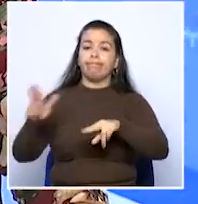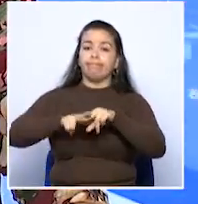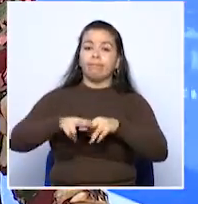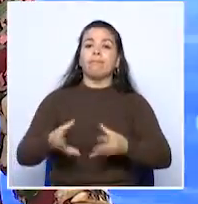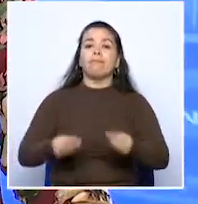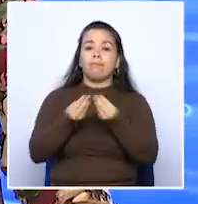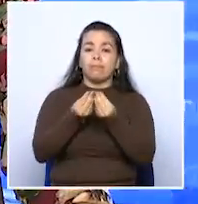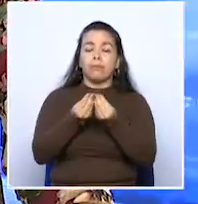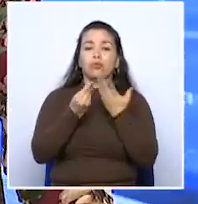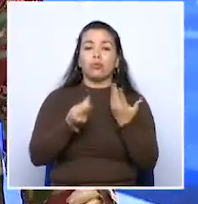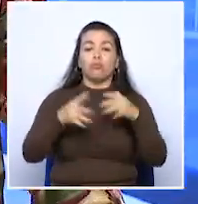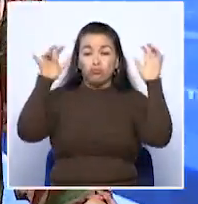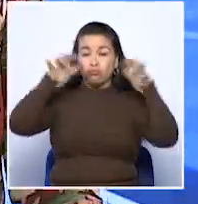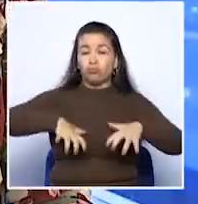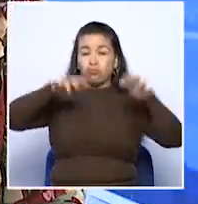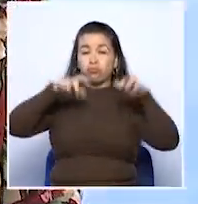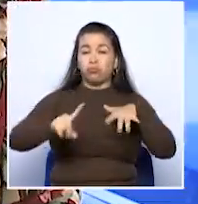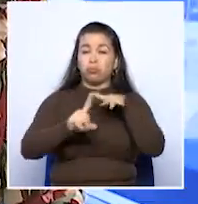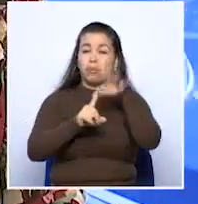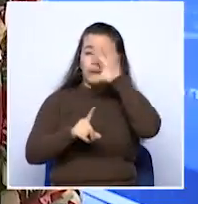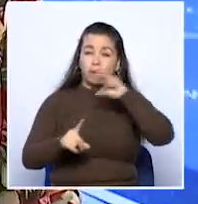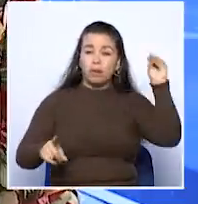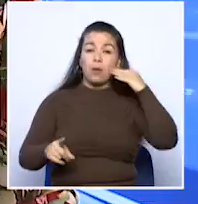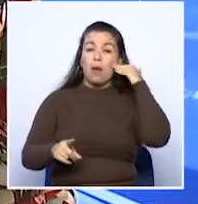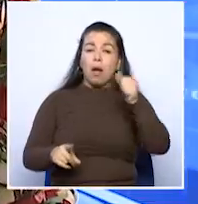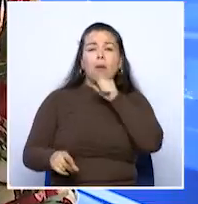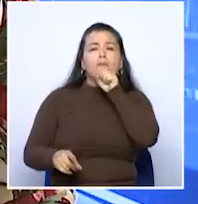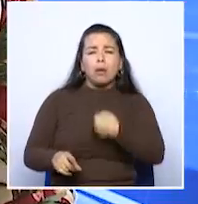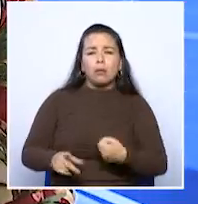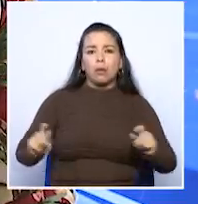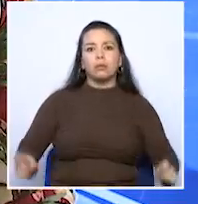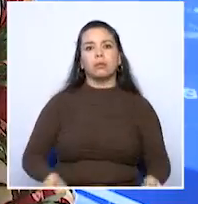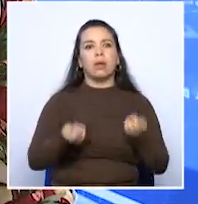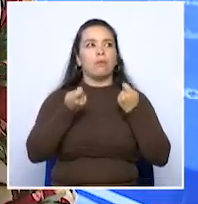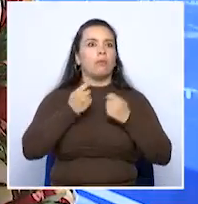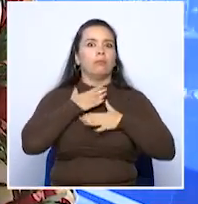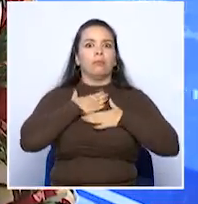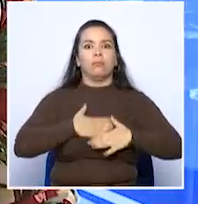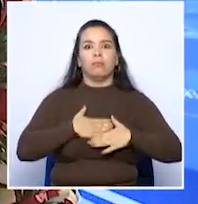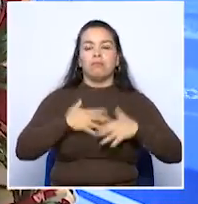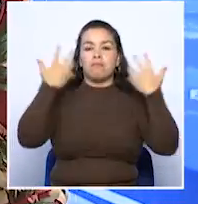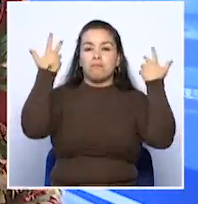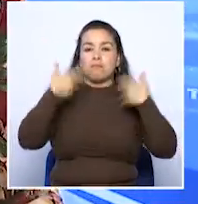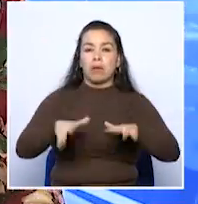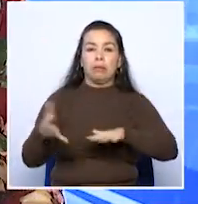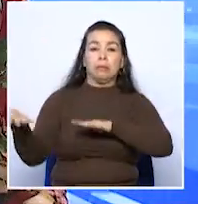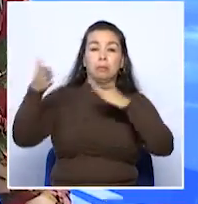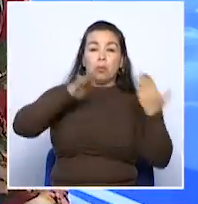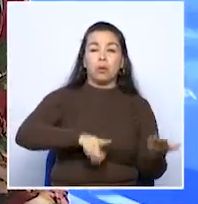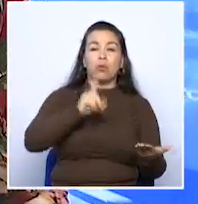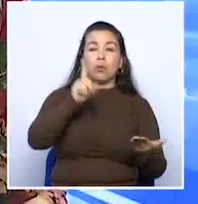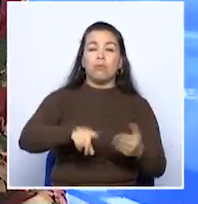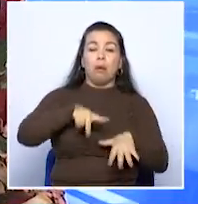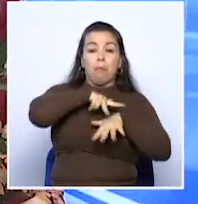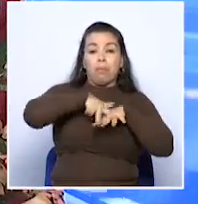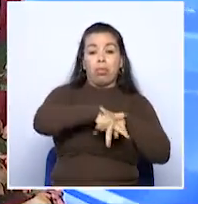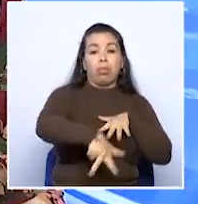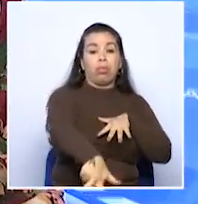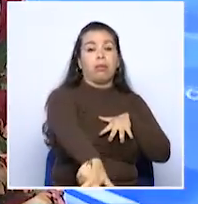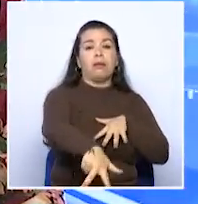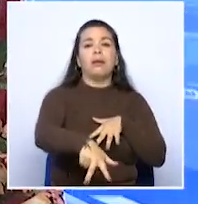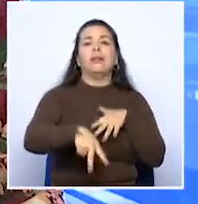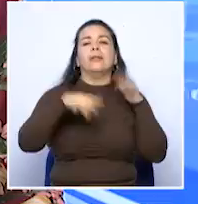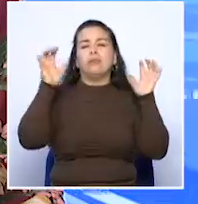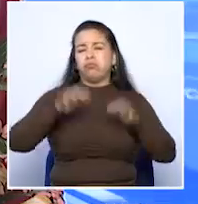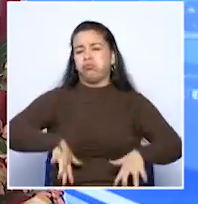temporada invernal en el Quindío. En Armenia una adulta mayor se salvó milagrosamente de morir al caer por un deslizamiento de tierra debido a